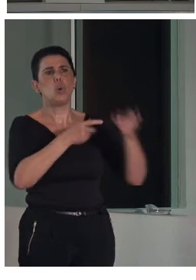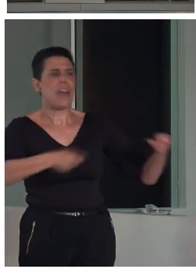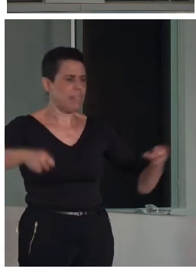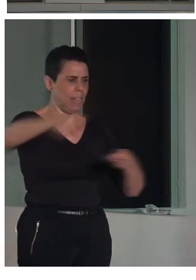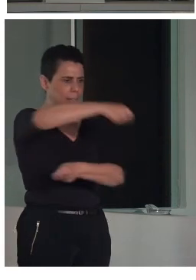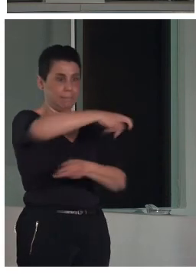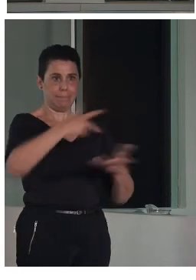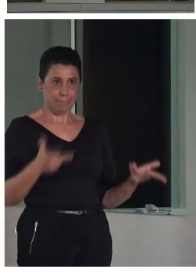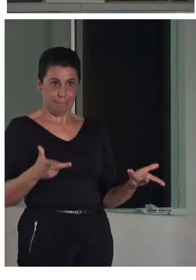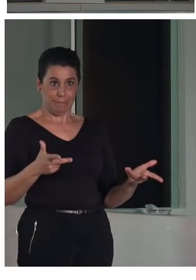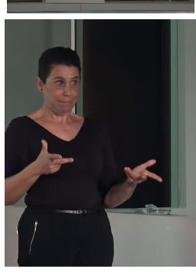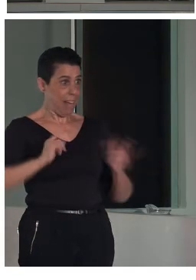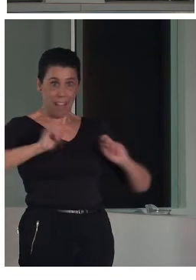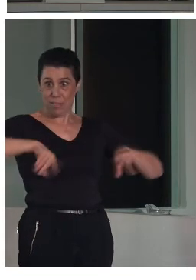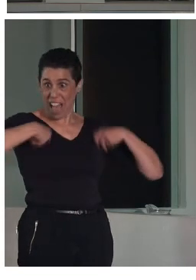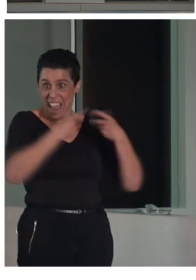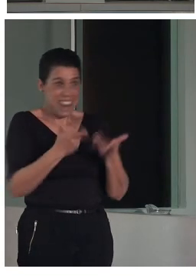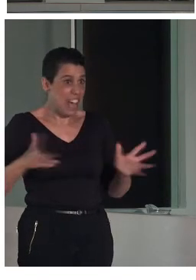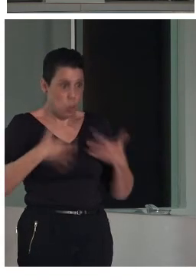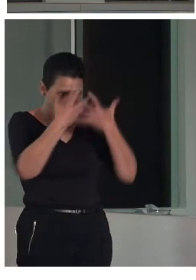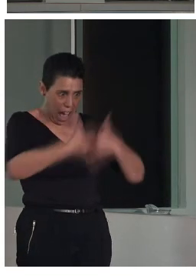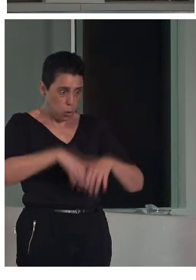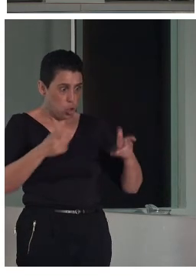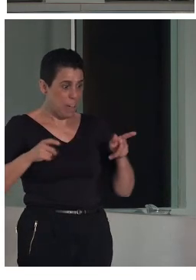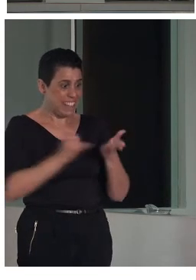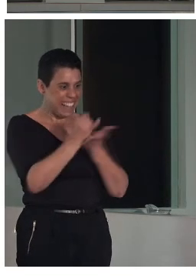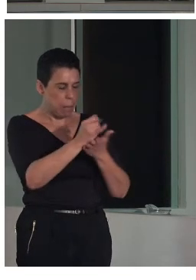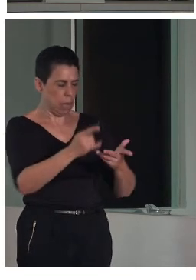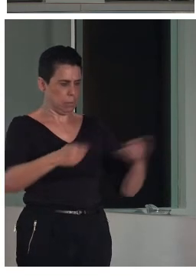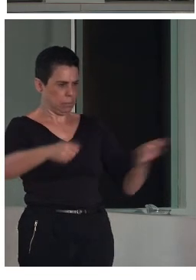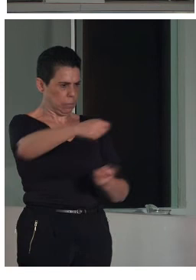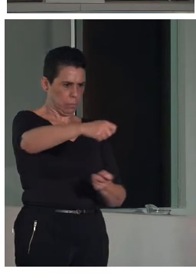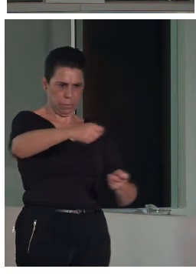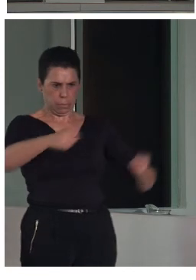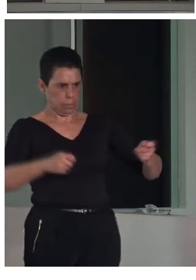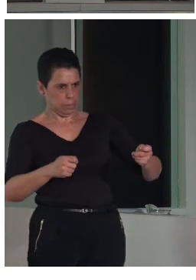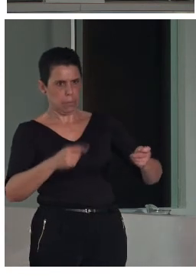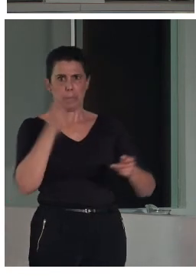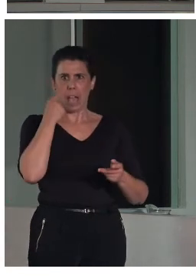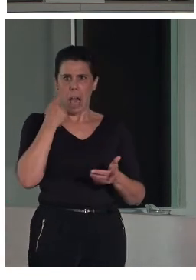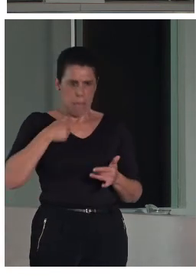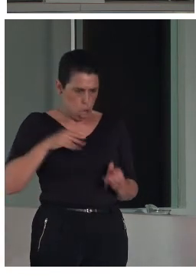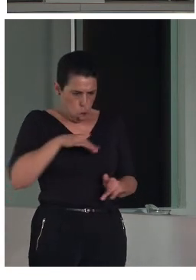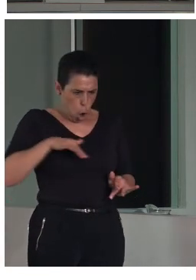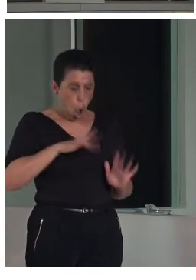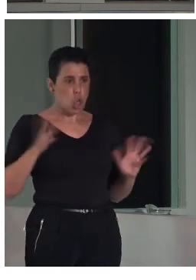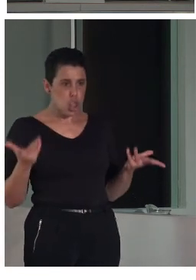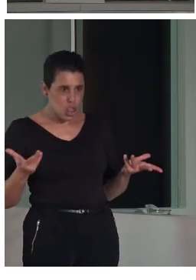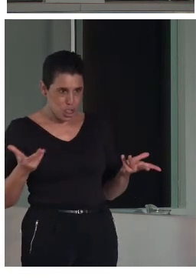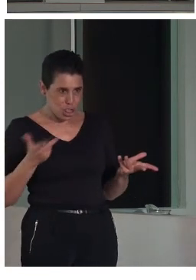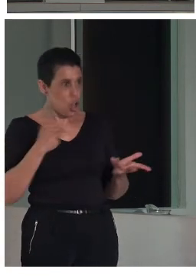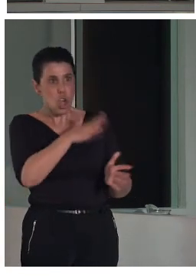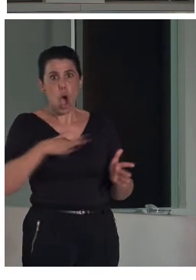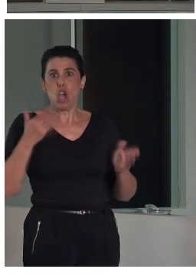Gesto totalmente natural y es posicionar el plano en función de dónde tengo yo el direccionamiento natural. Pues es que lo